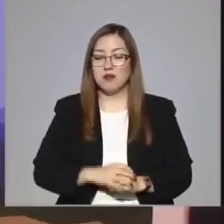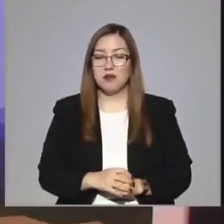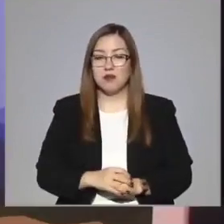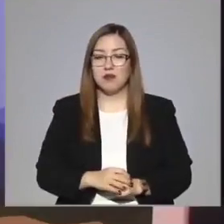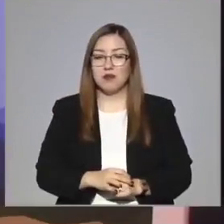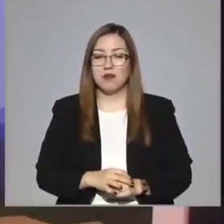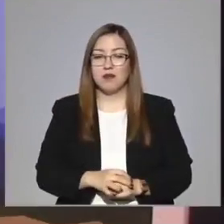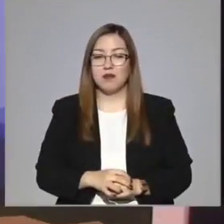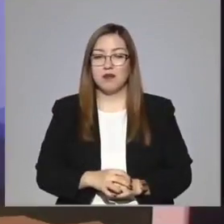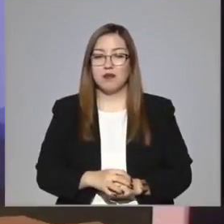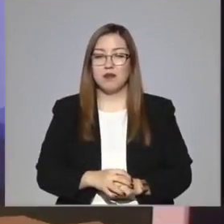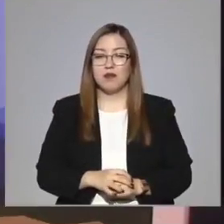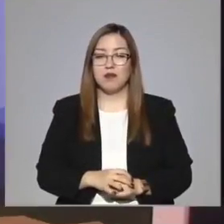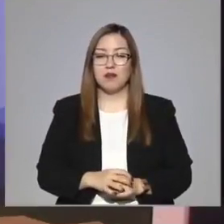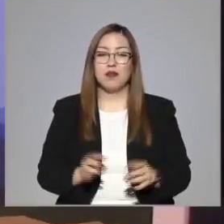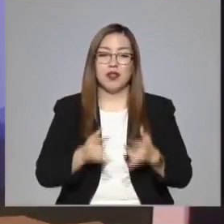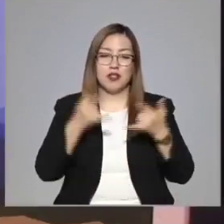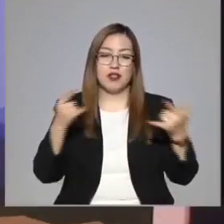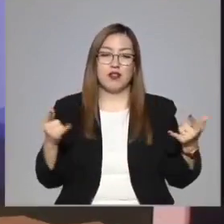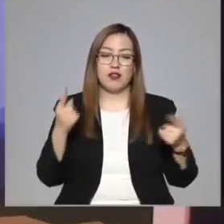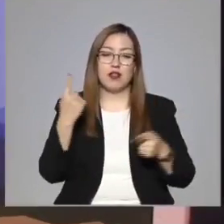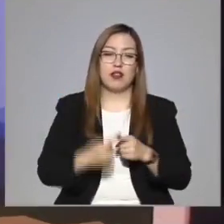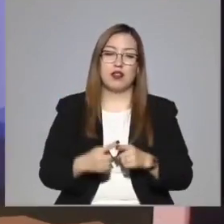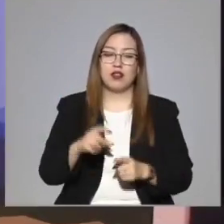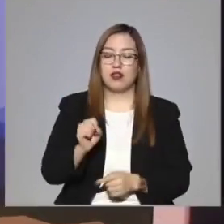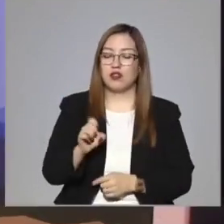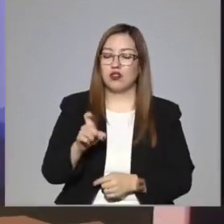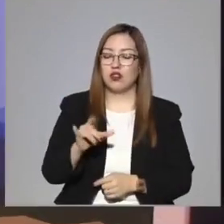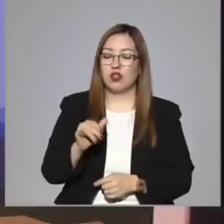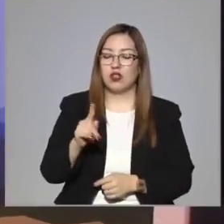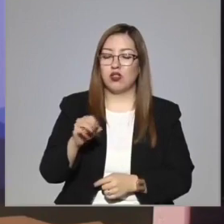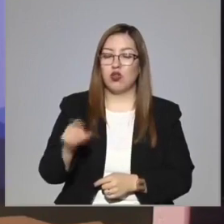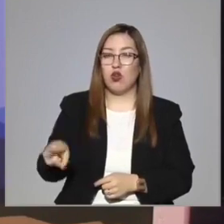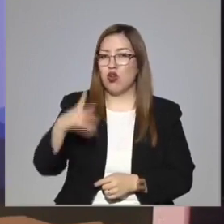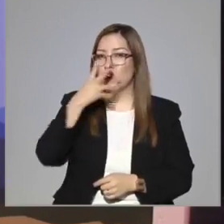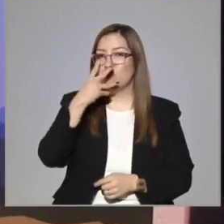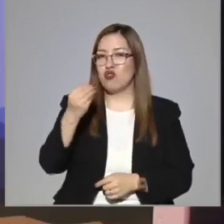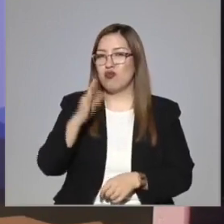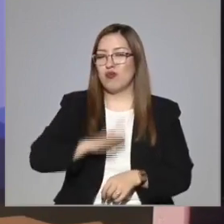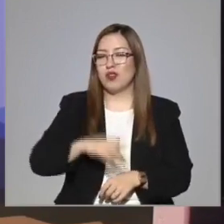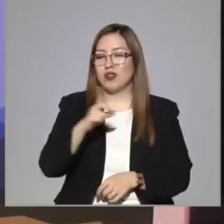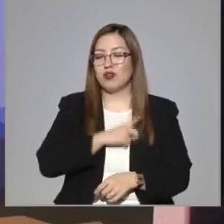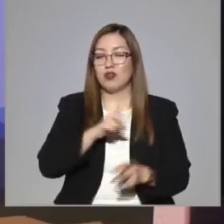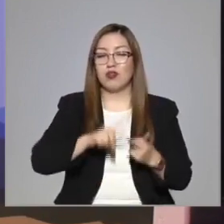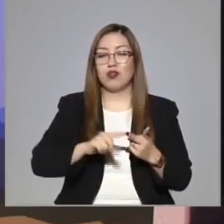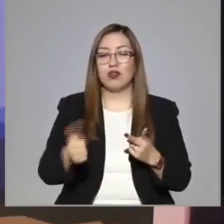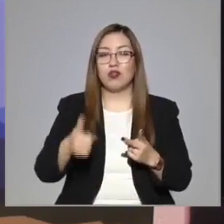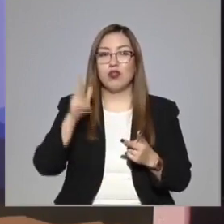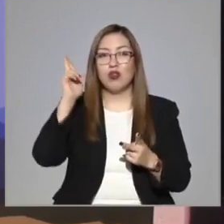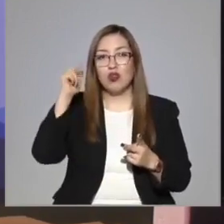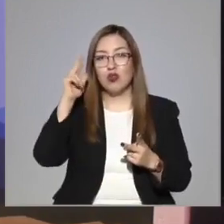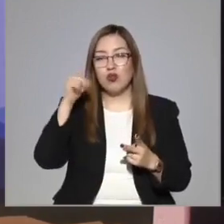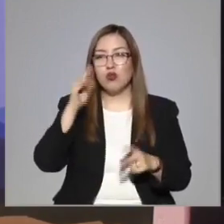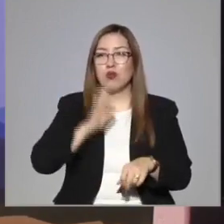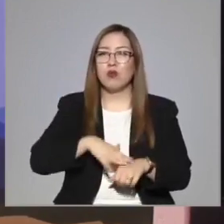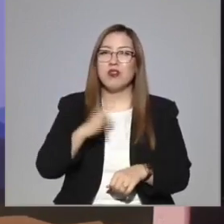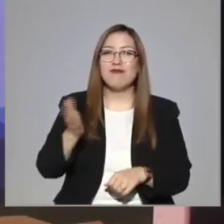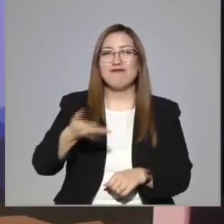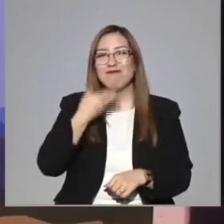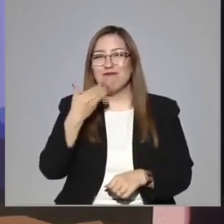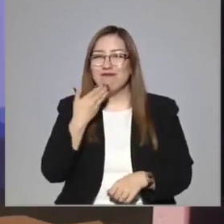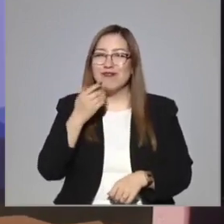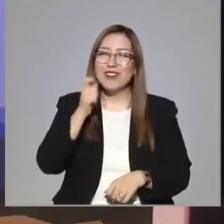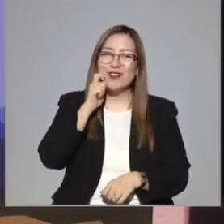La historia trata sobre Solito, un zorrito bastante solitario, y Lu, una liebre bastante amigable y bastante